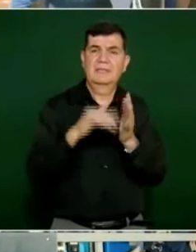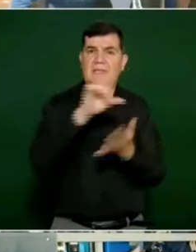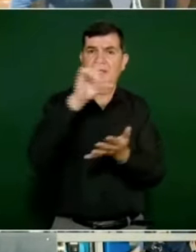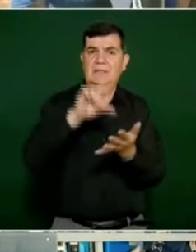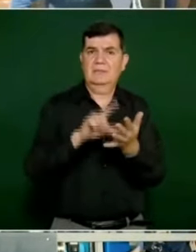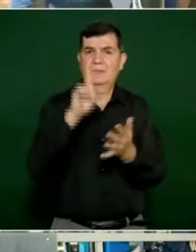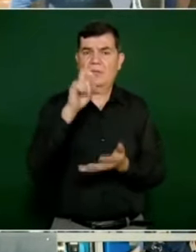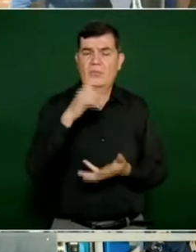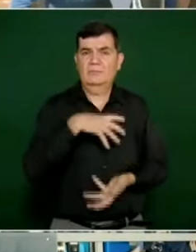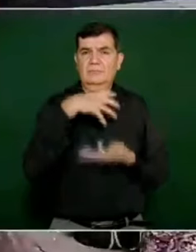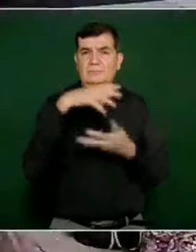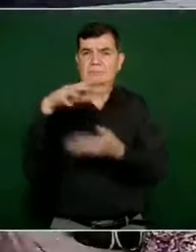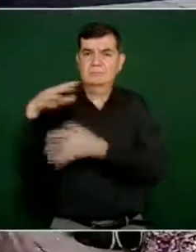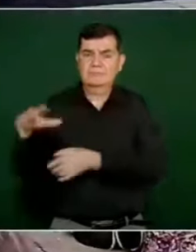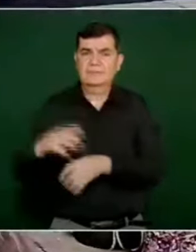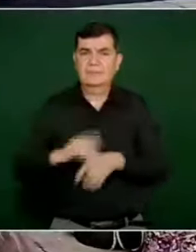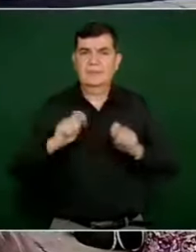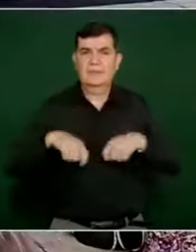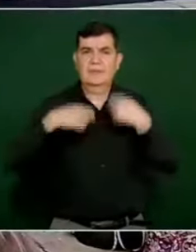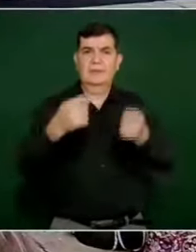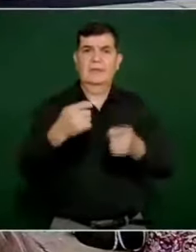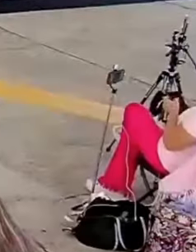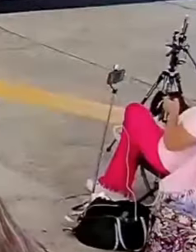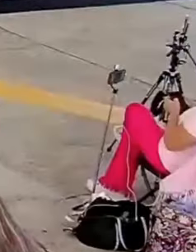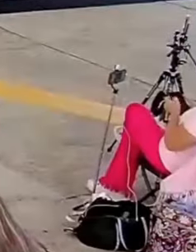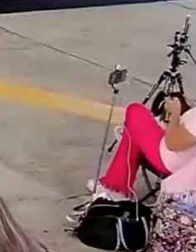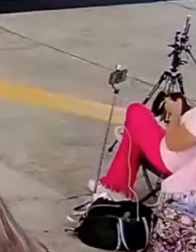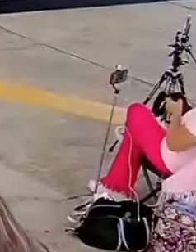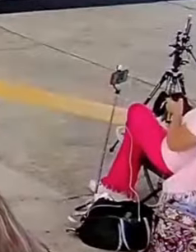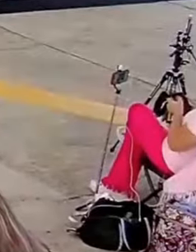de agua potable. Le cedo la palabra al general.